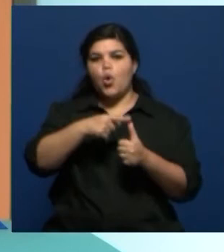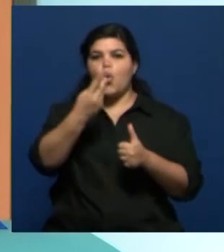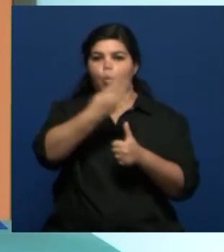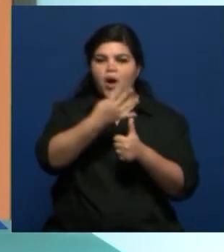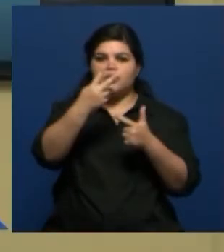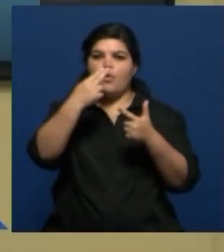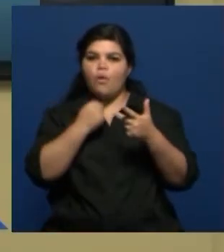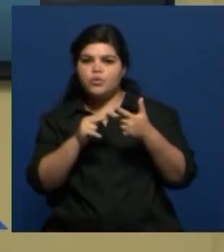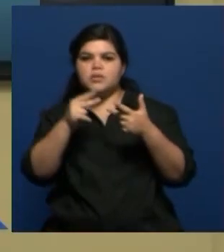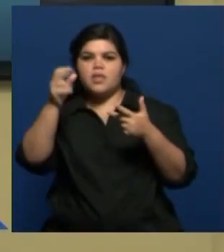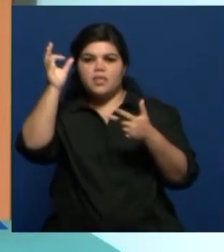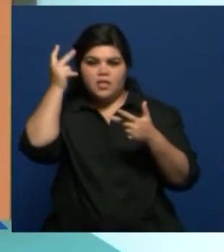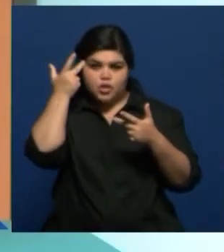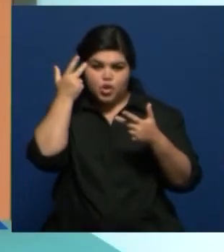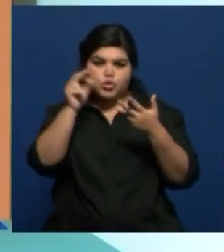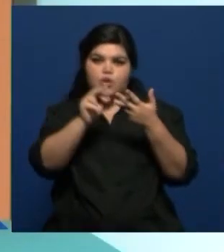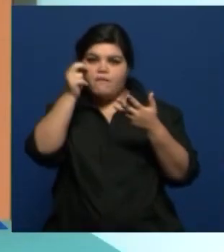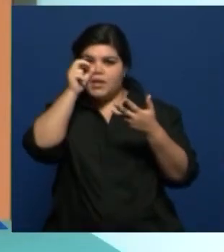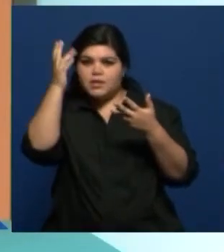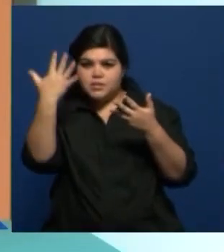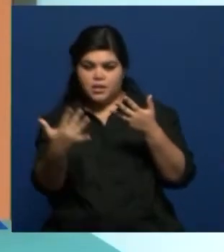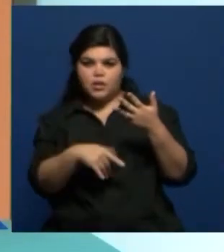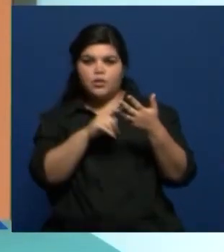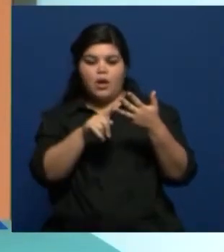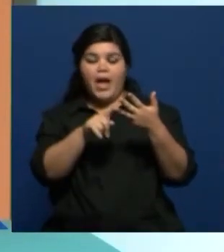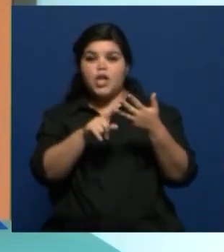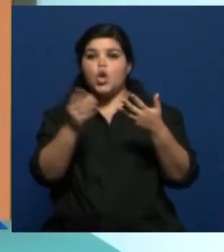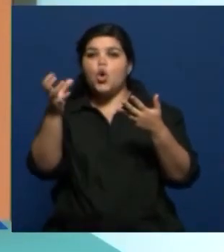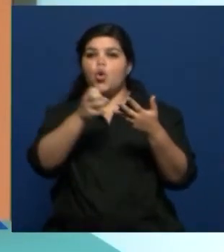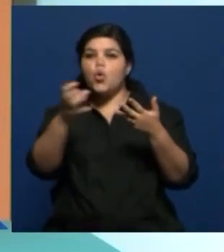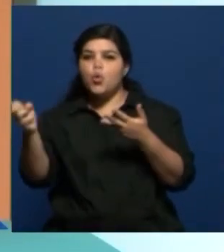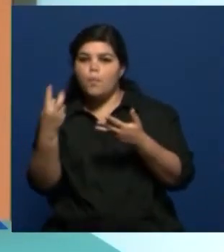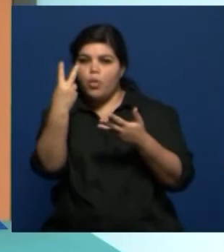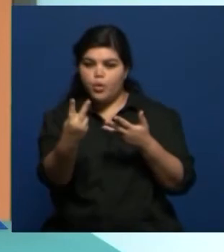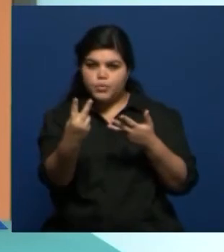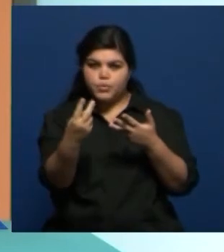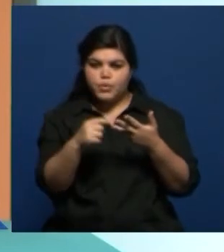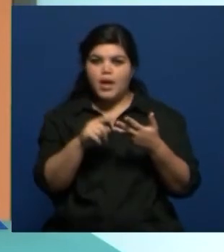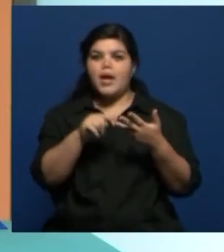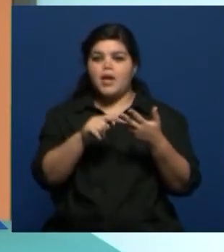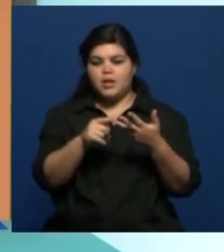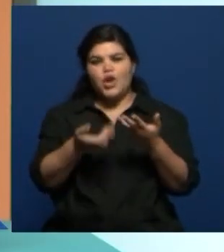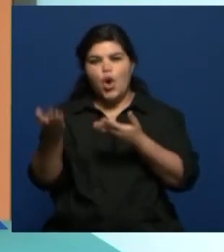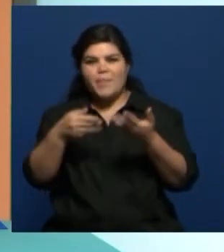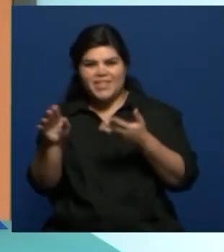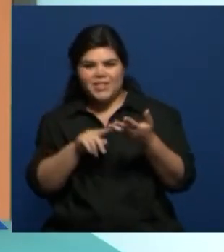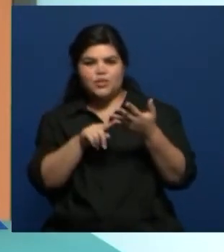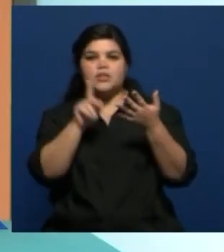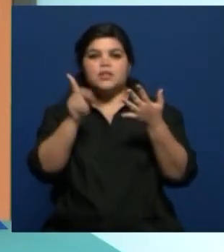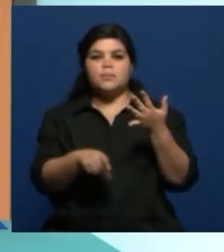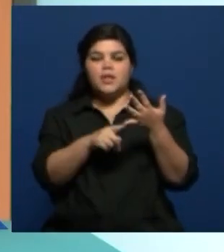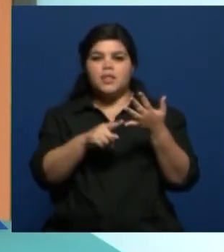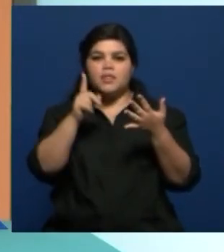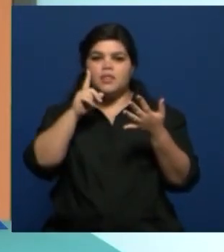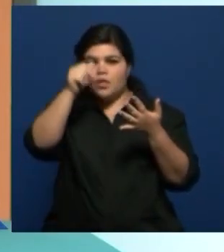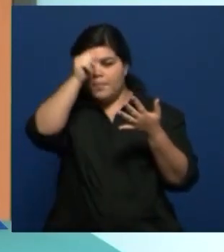dieciocho, el veinticinco. Que en ese van a haber dos grupos. Se comparte esa función. Y el domingo dos